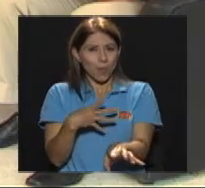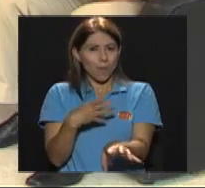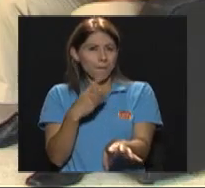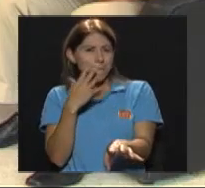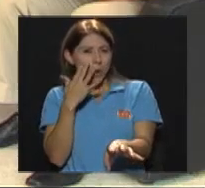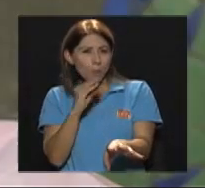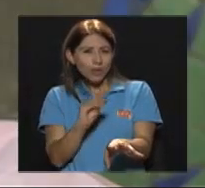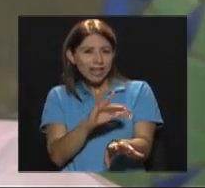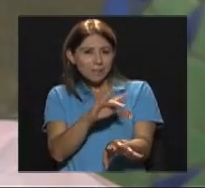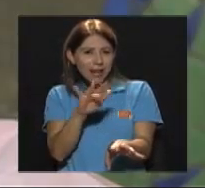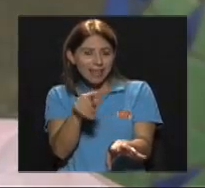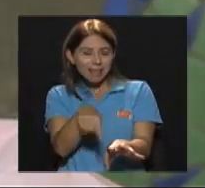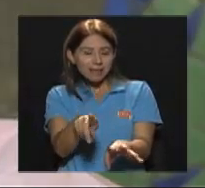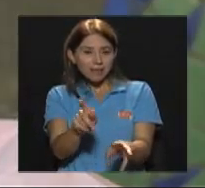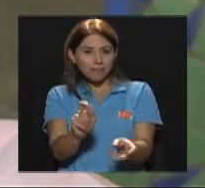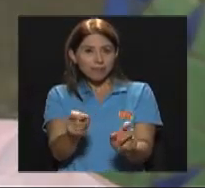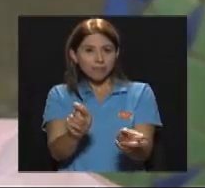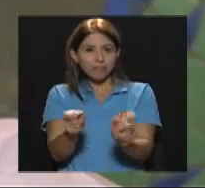transparentes